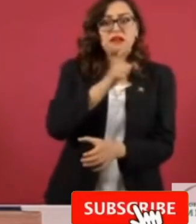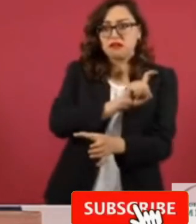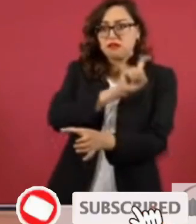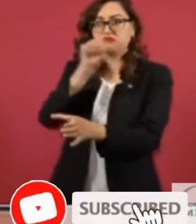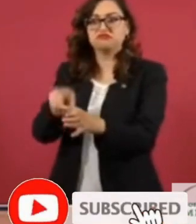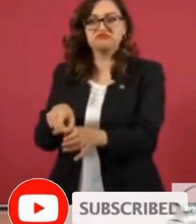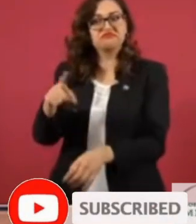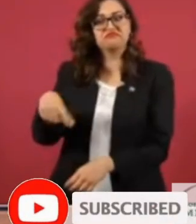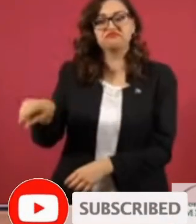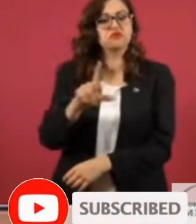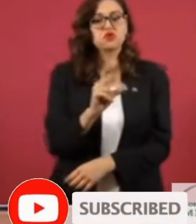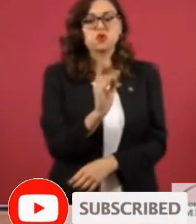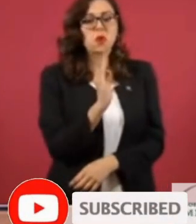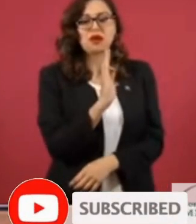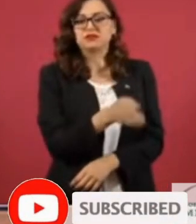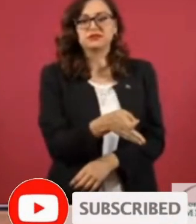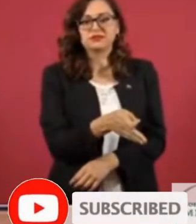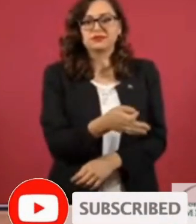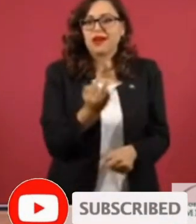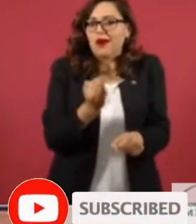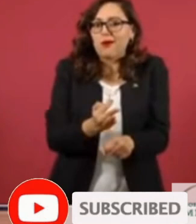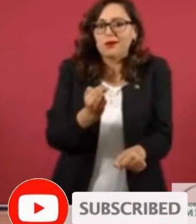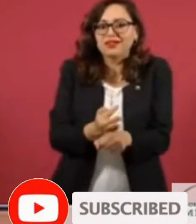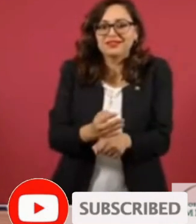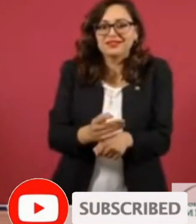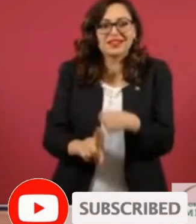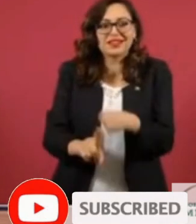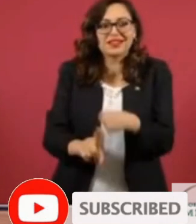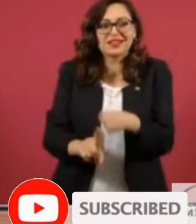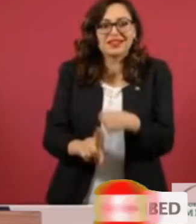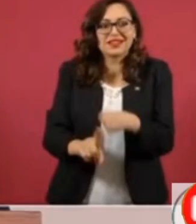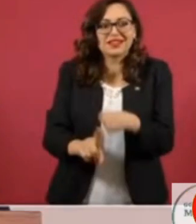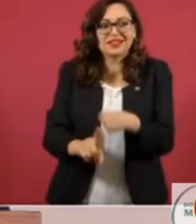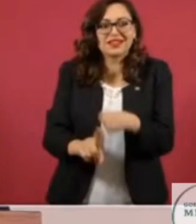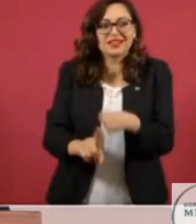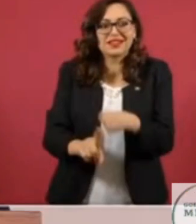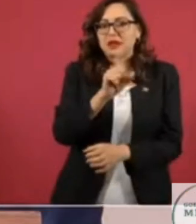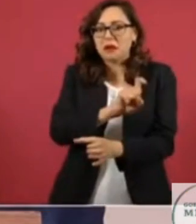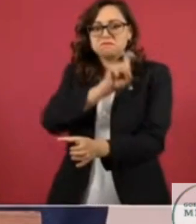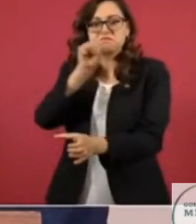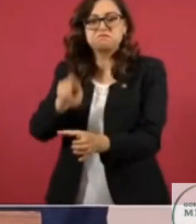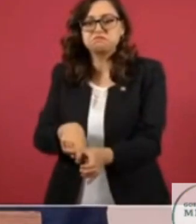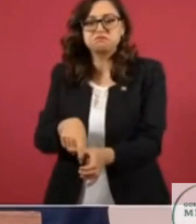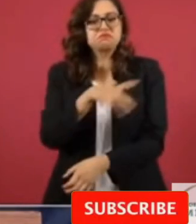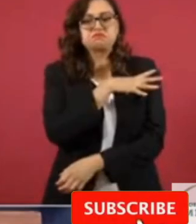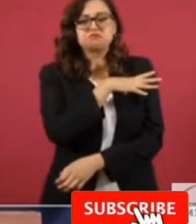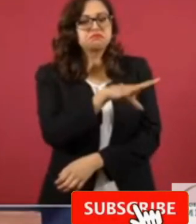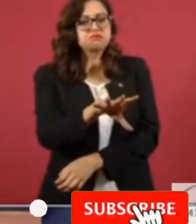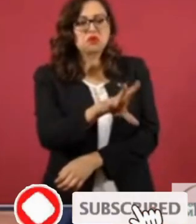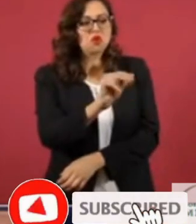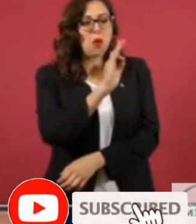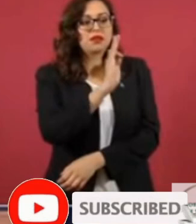por un lado, mientras que por el otro le ofrecen armas